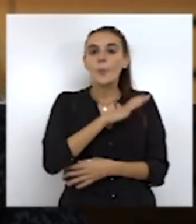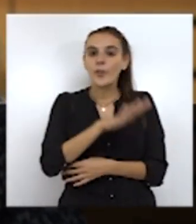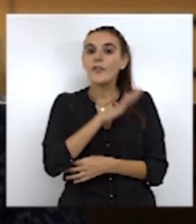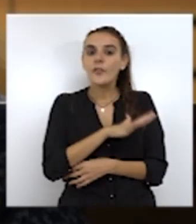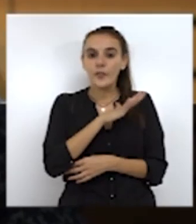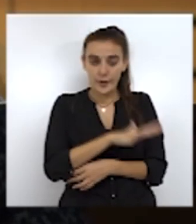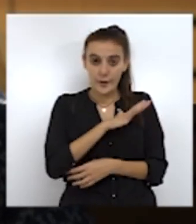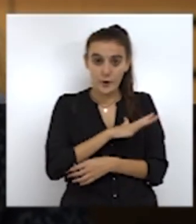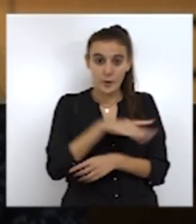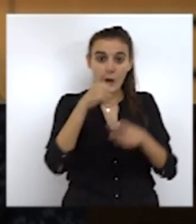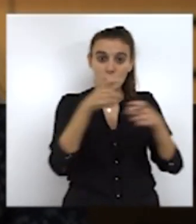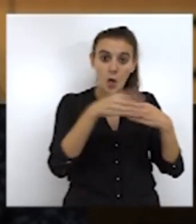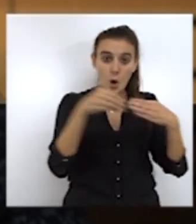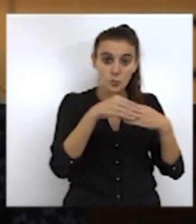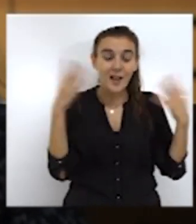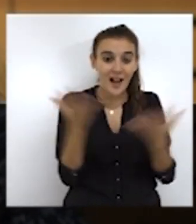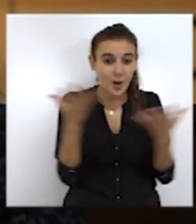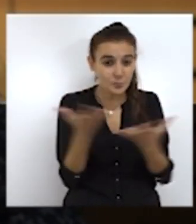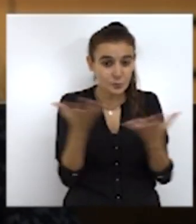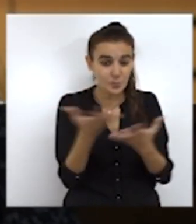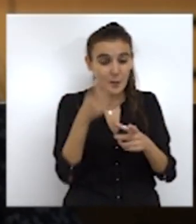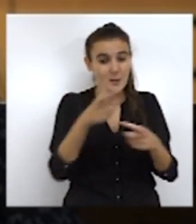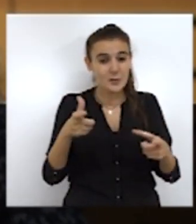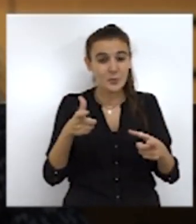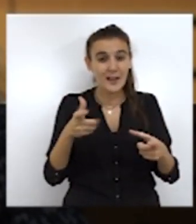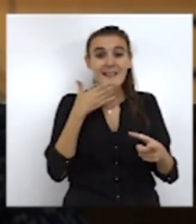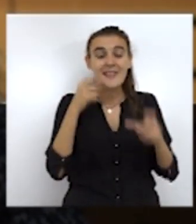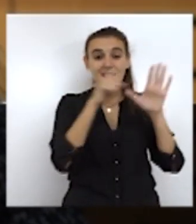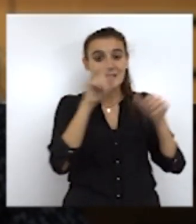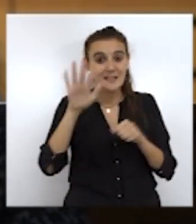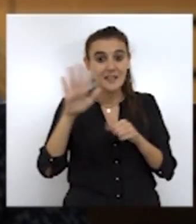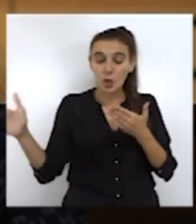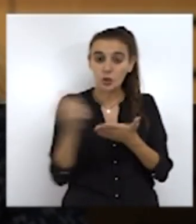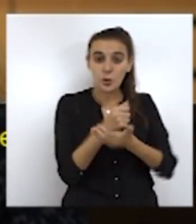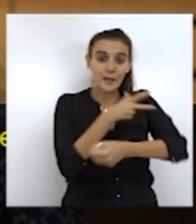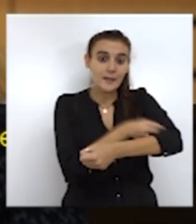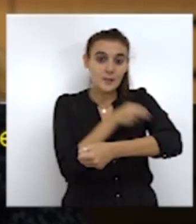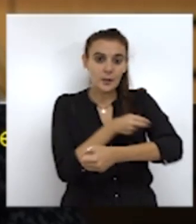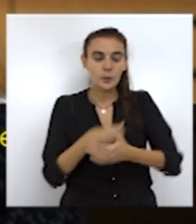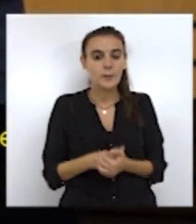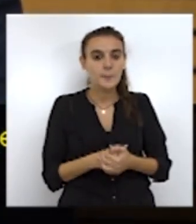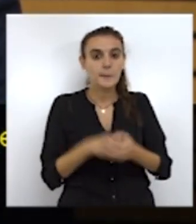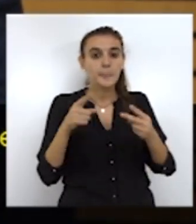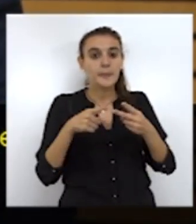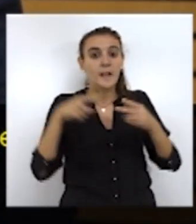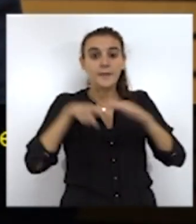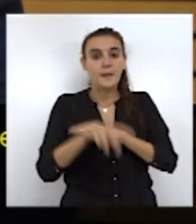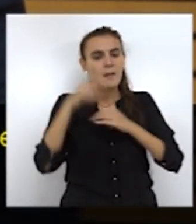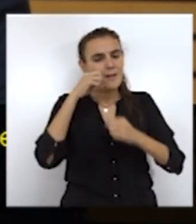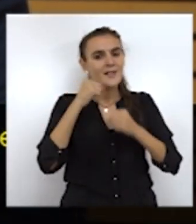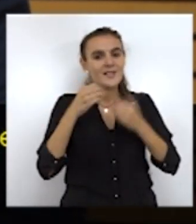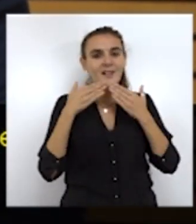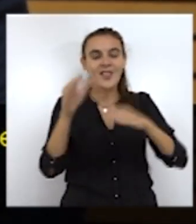que alimen a sus pacientes sobre todo mayores de 65 años que se vacunen Por último desde INGESA han